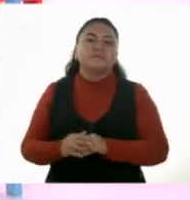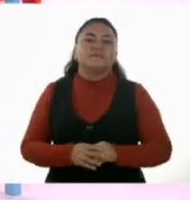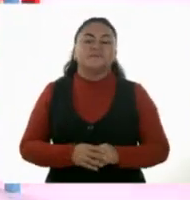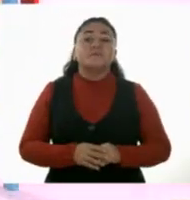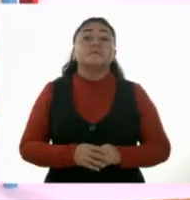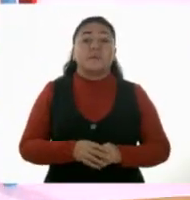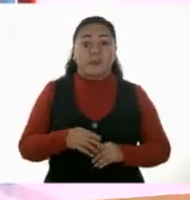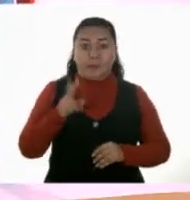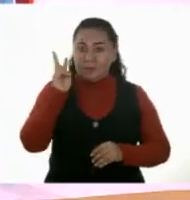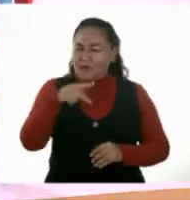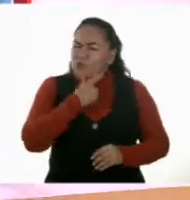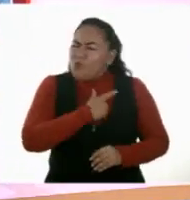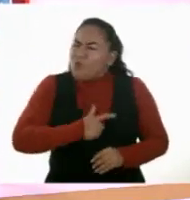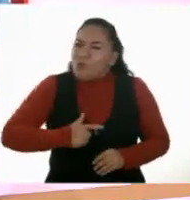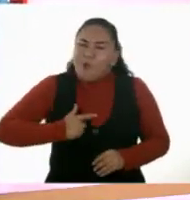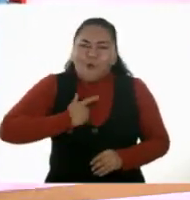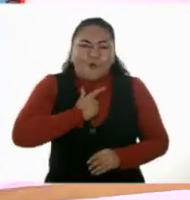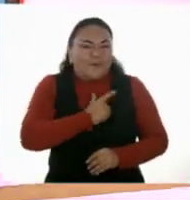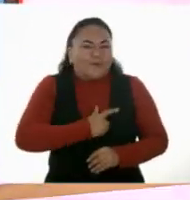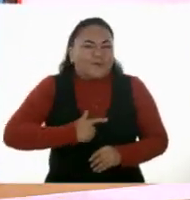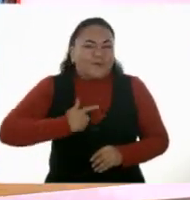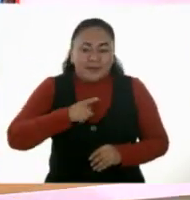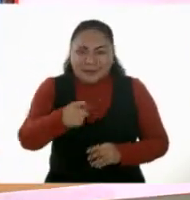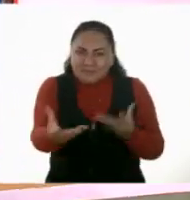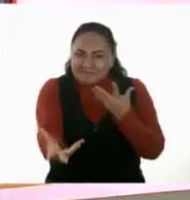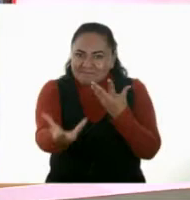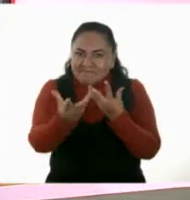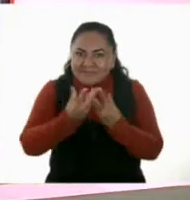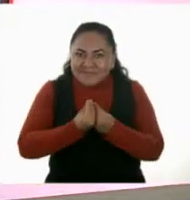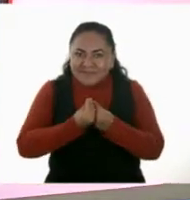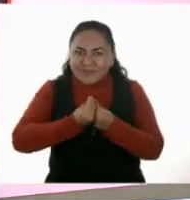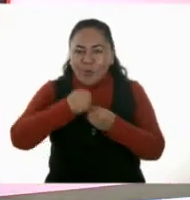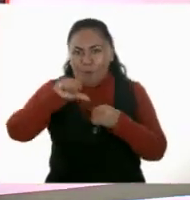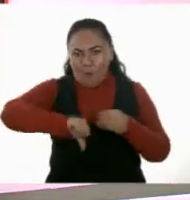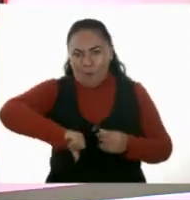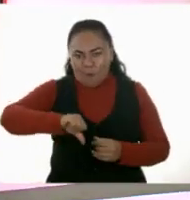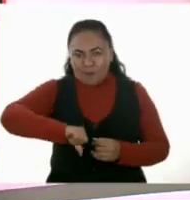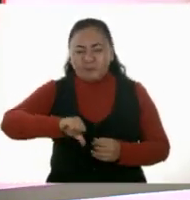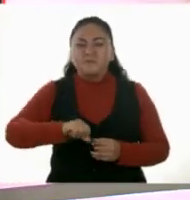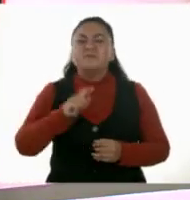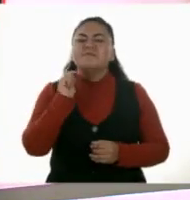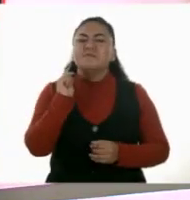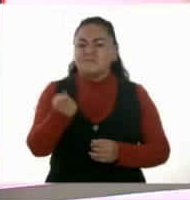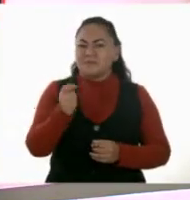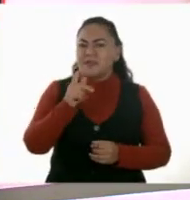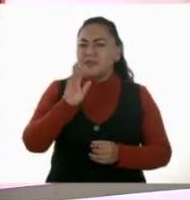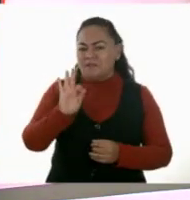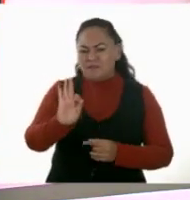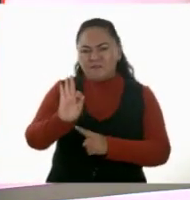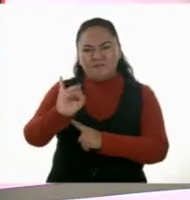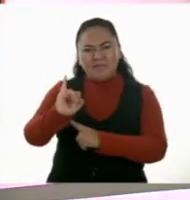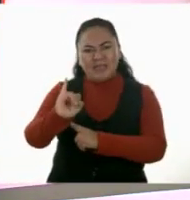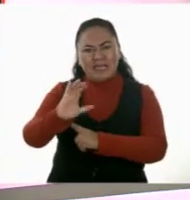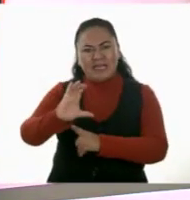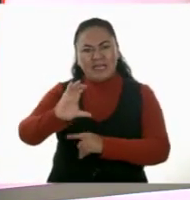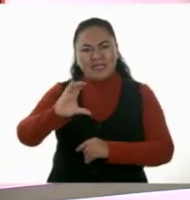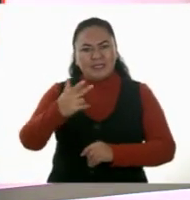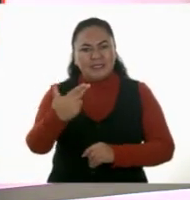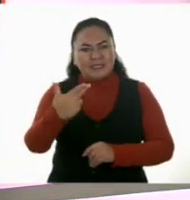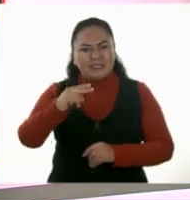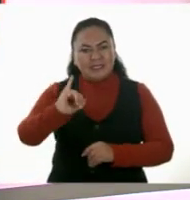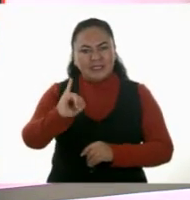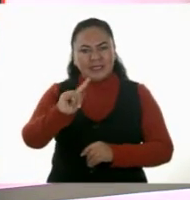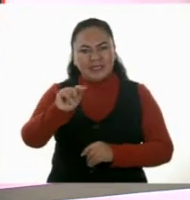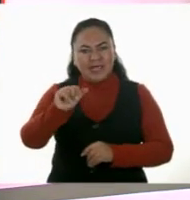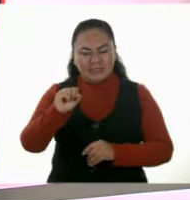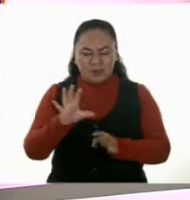Es un placer saber que están conmigo en esta ocasión. Fichitas es el tema que vamos a trabajar. ¿Cuál